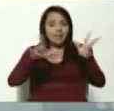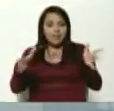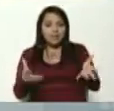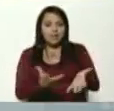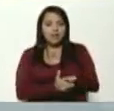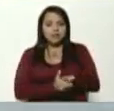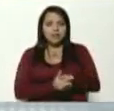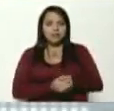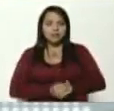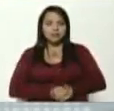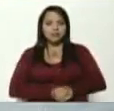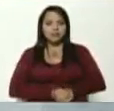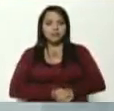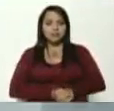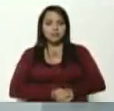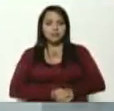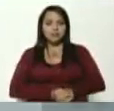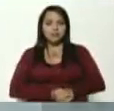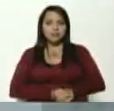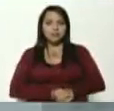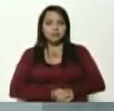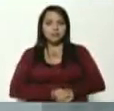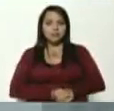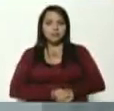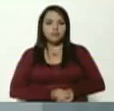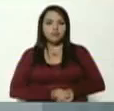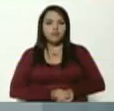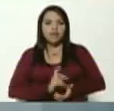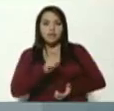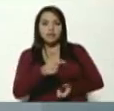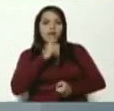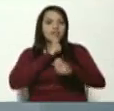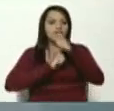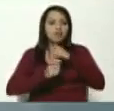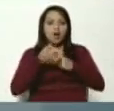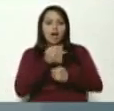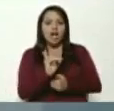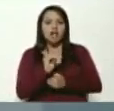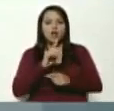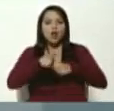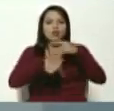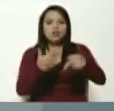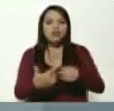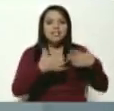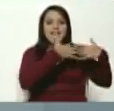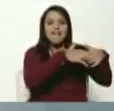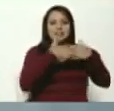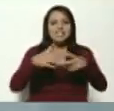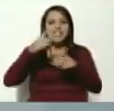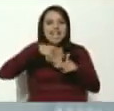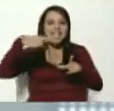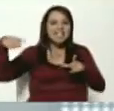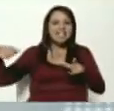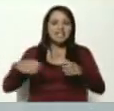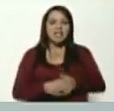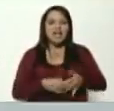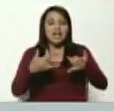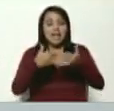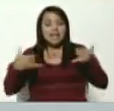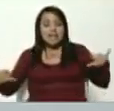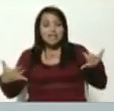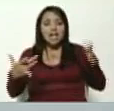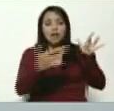los atentados que le han hecho a nuestras empresas eléctricas, líneas de